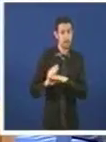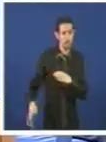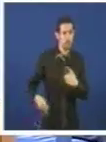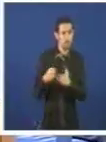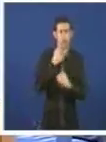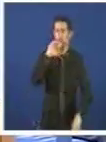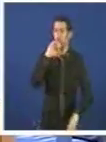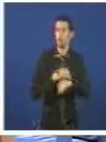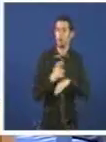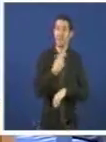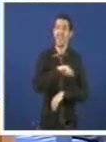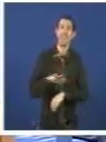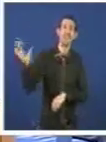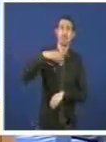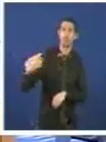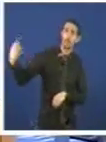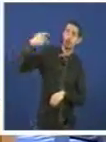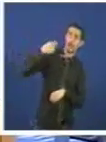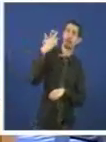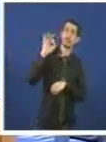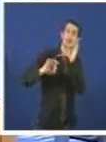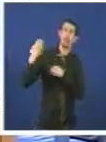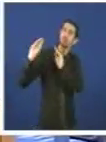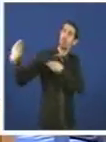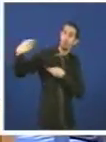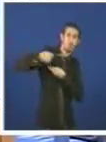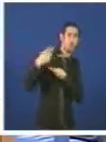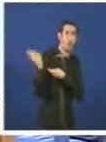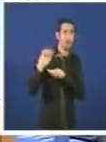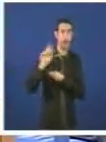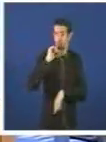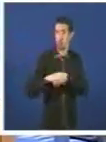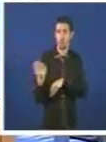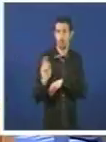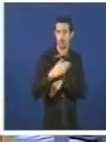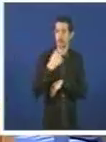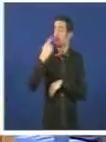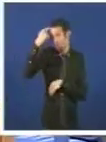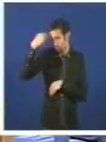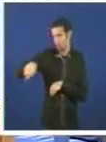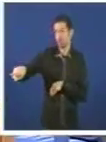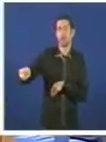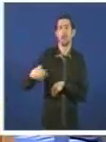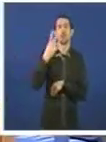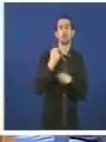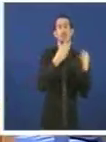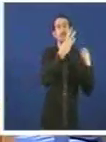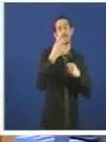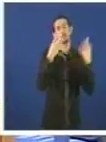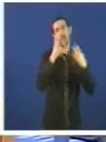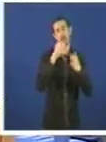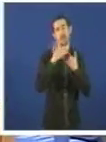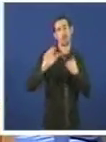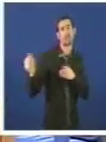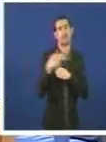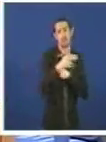goberno socialista do Estado para a súa tramitación da dependencia, tal e así que, como vostede moi ben sabe, 2.390 millóns de euros que